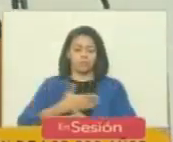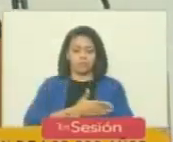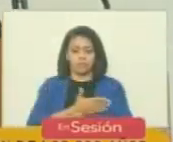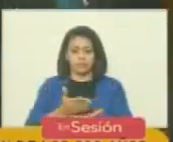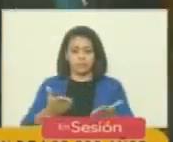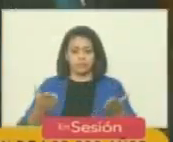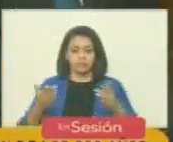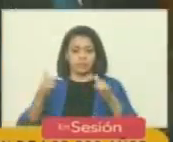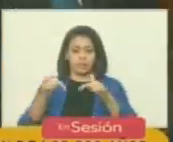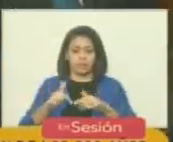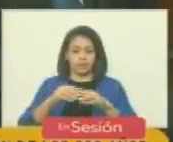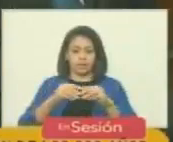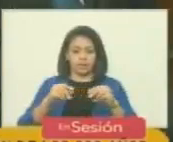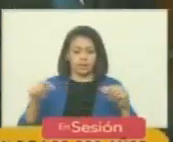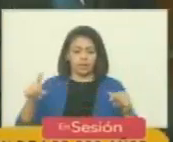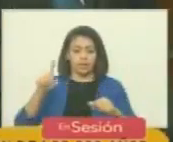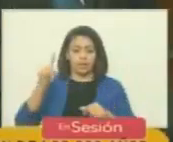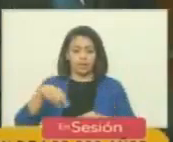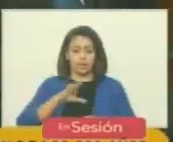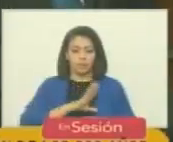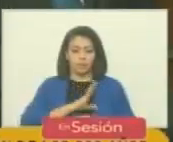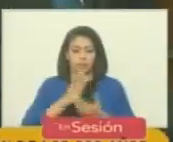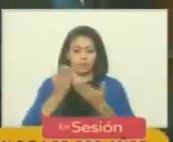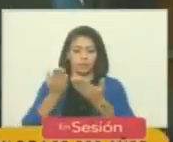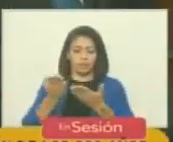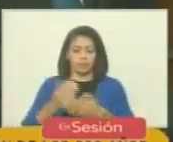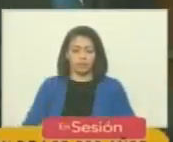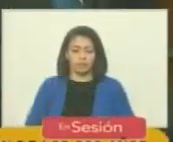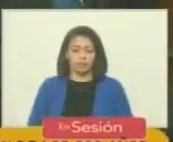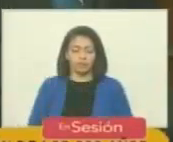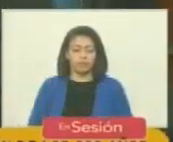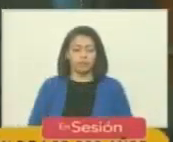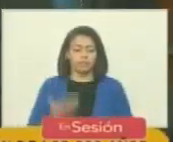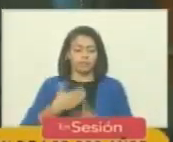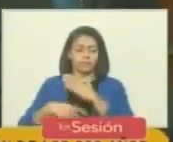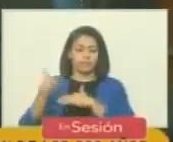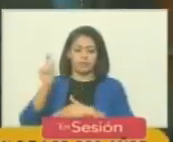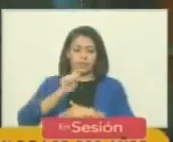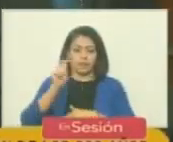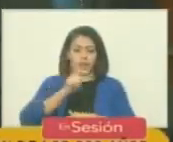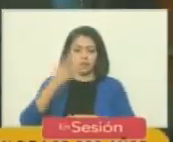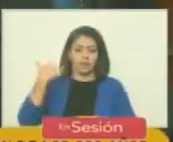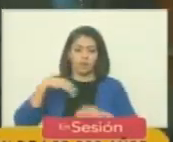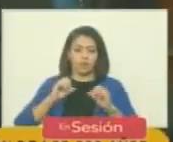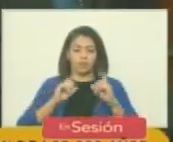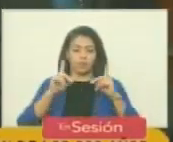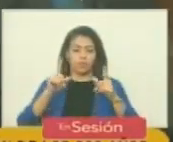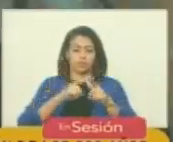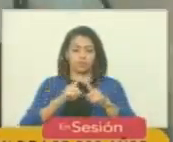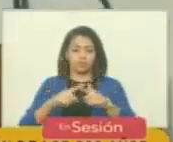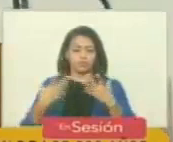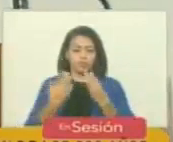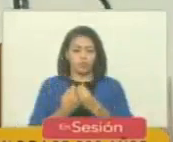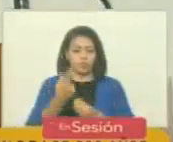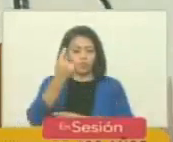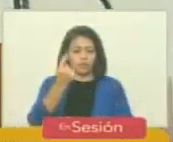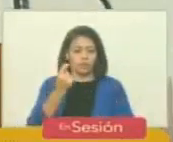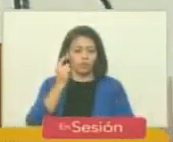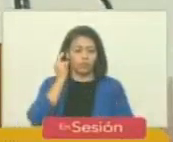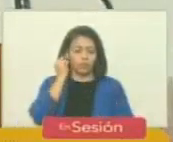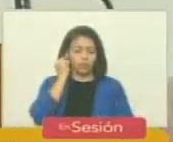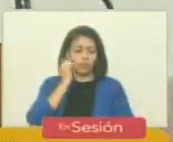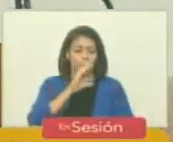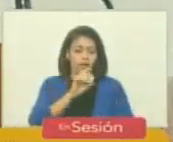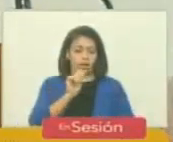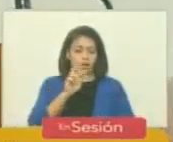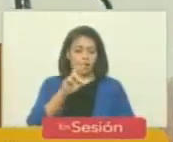en esta tierra que también es de ustedes hace unos meses atrás tuvimos la oportunidad junto con la diputada carola